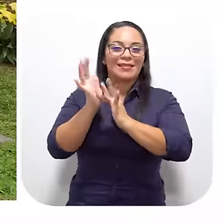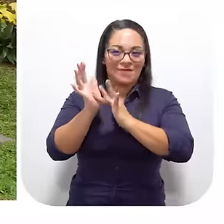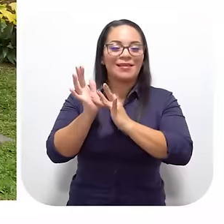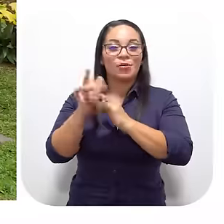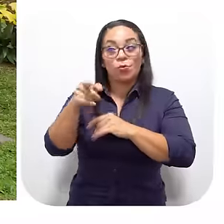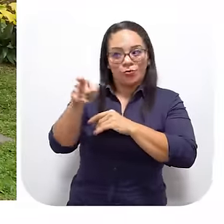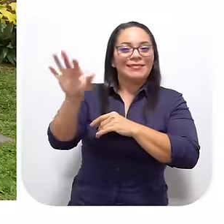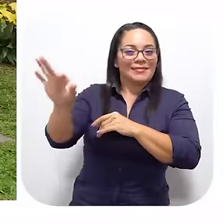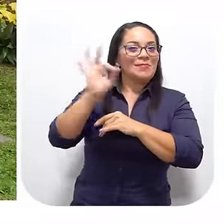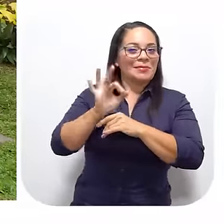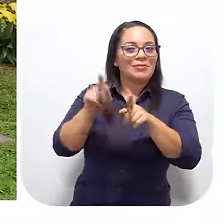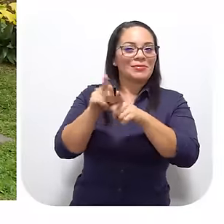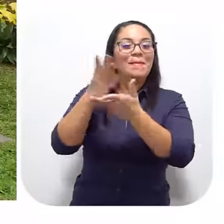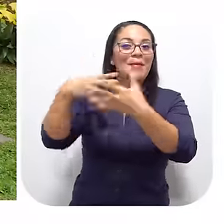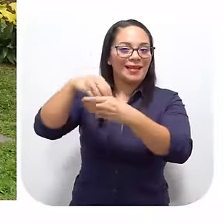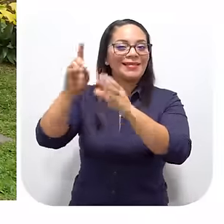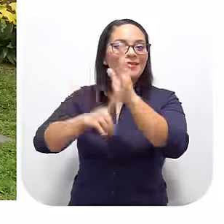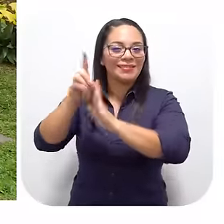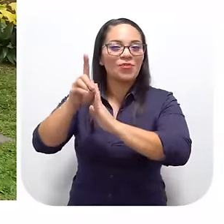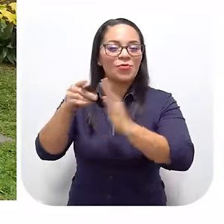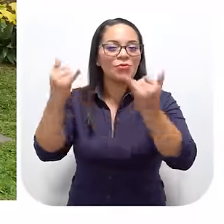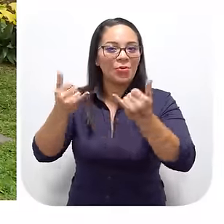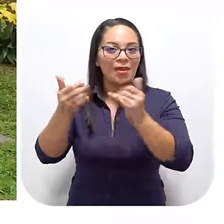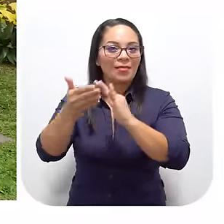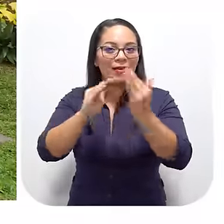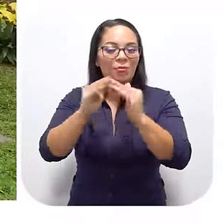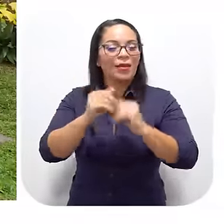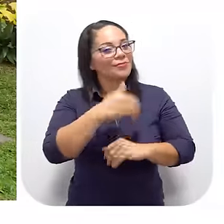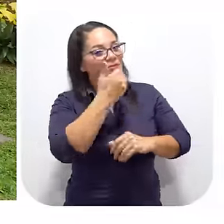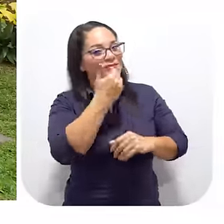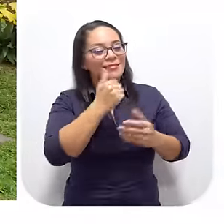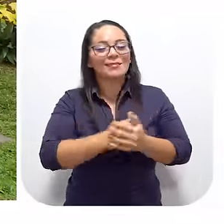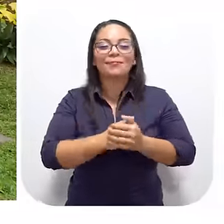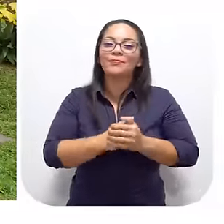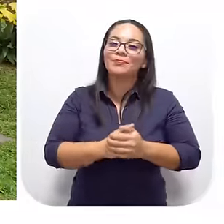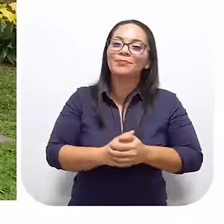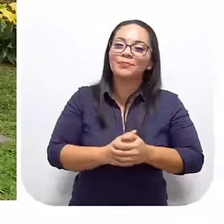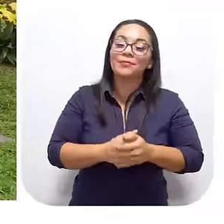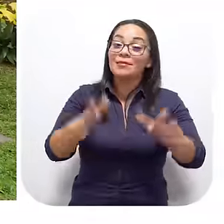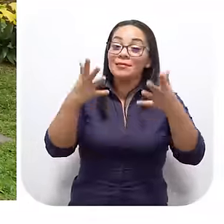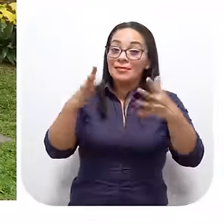Que obviamente Están invitados Ustedes Porque son parte Del desarrollo Que se está dando En las comunidades Gracias